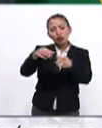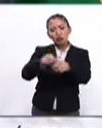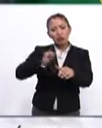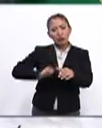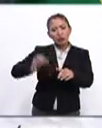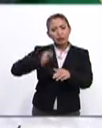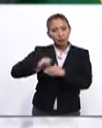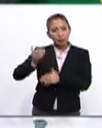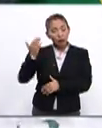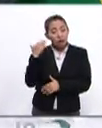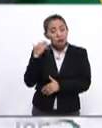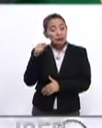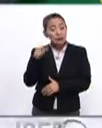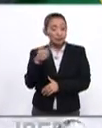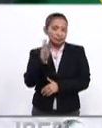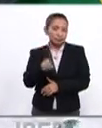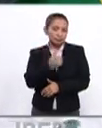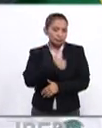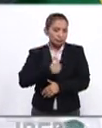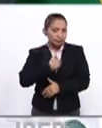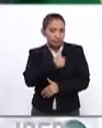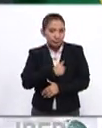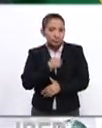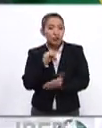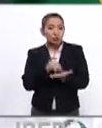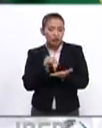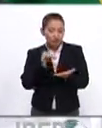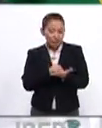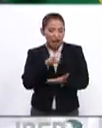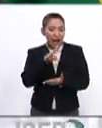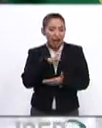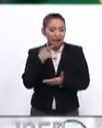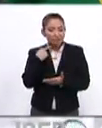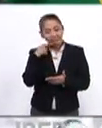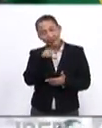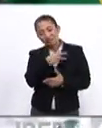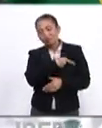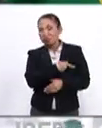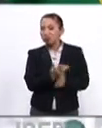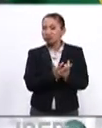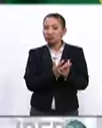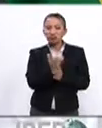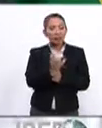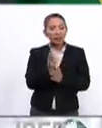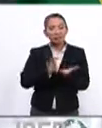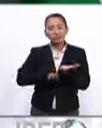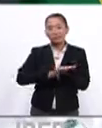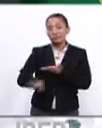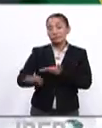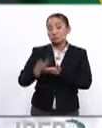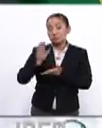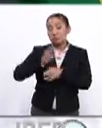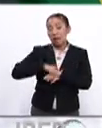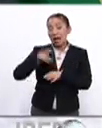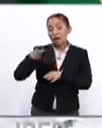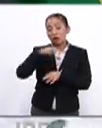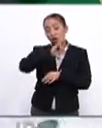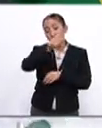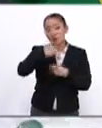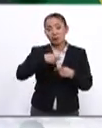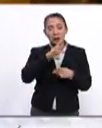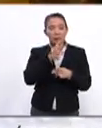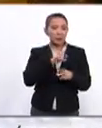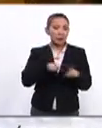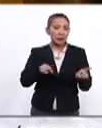originarios que lamentablemente aún enfrentan indicadores de pobreza y exclusión mayores al resto de la